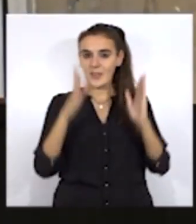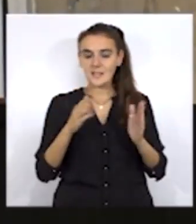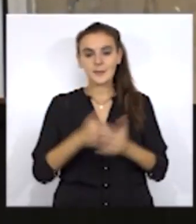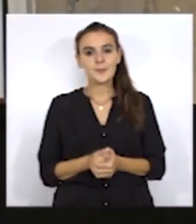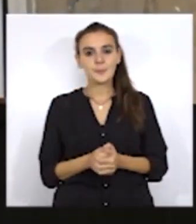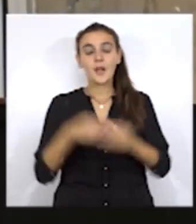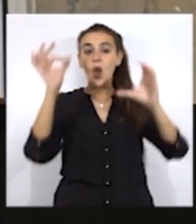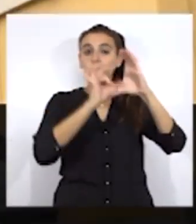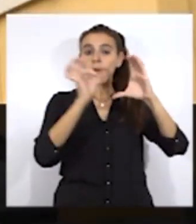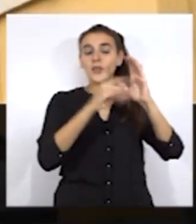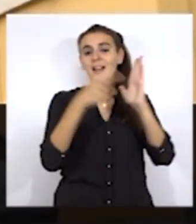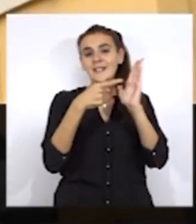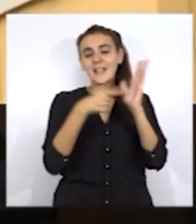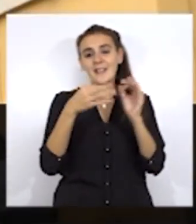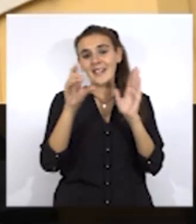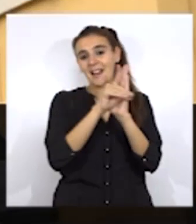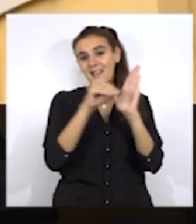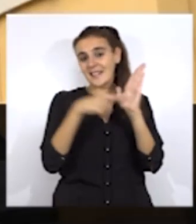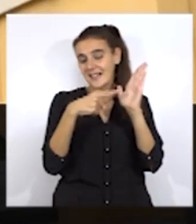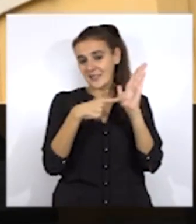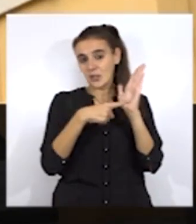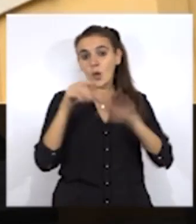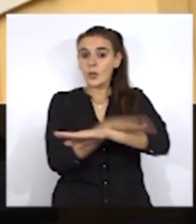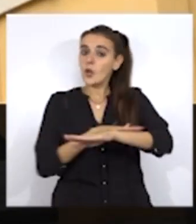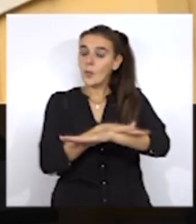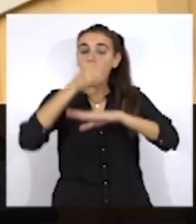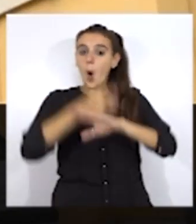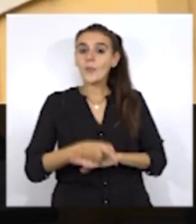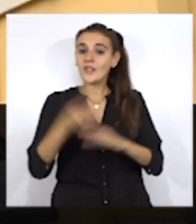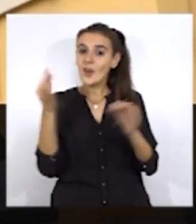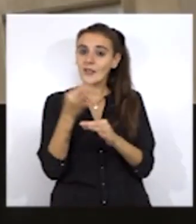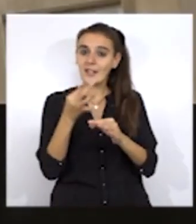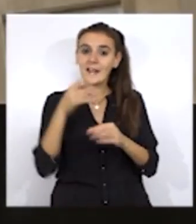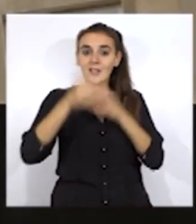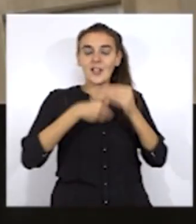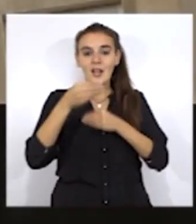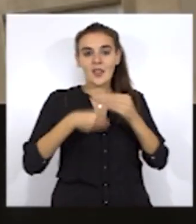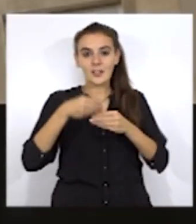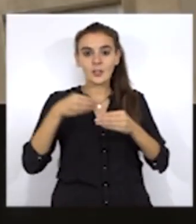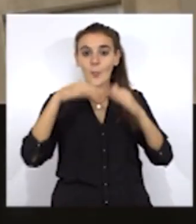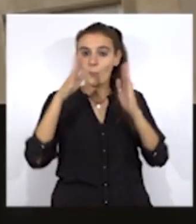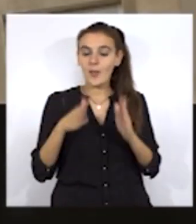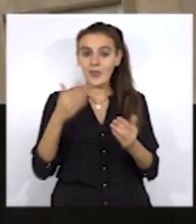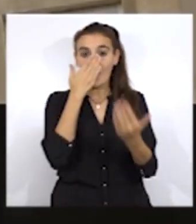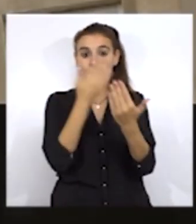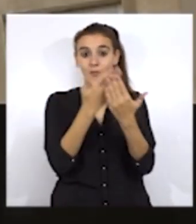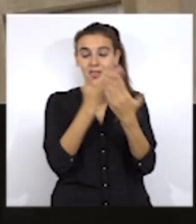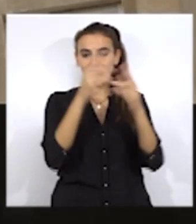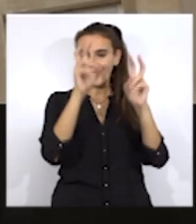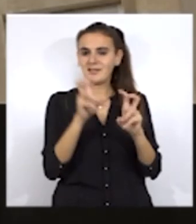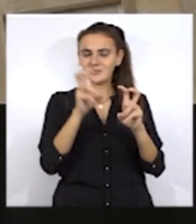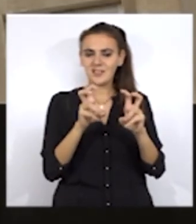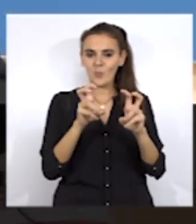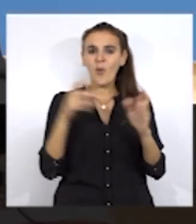decreto emitido por el Gobierno local obligando a la rehabilitación de las viviendas a los vecinos como represivo tras años de denunciarse estos